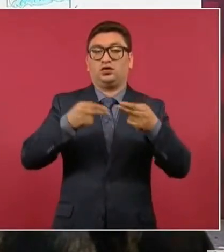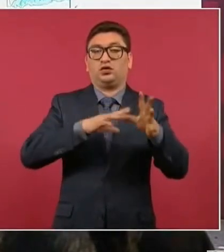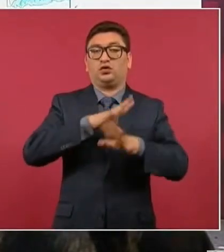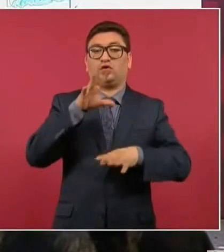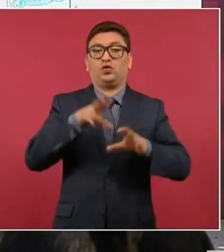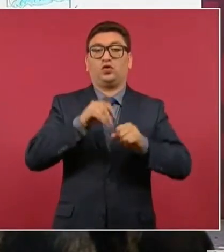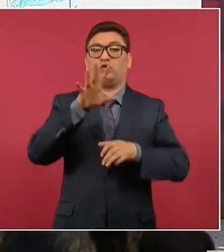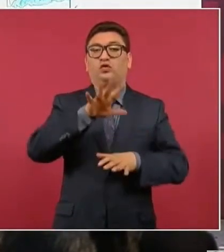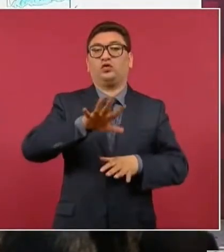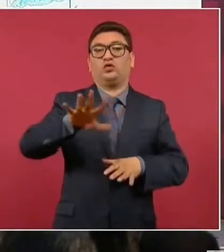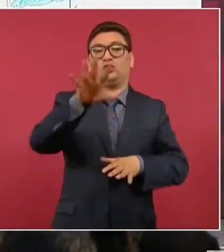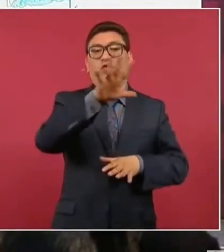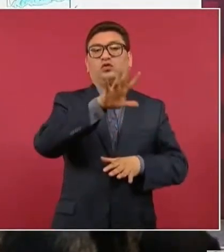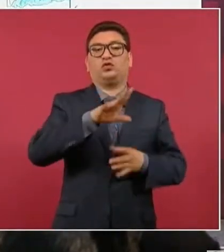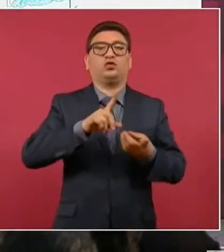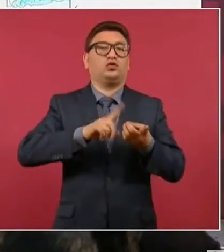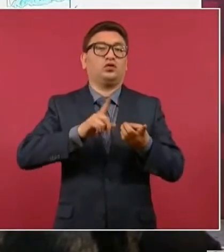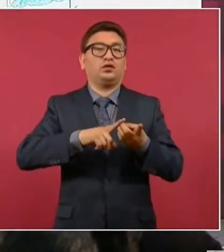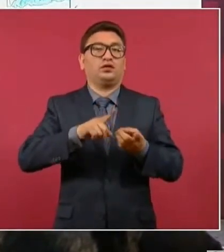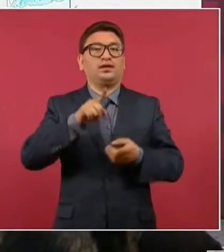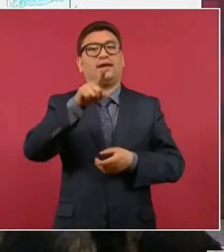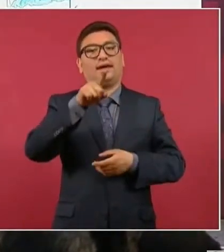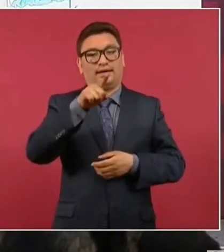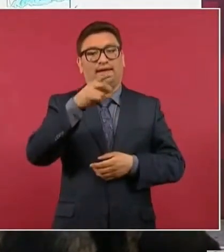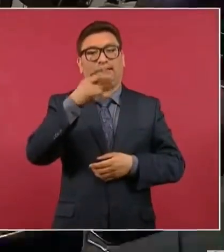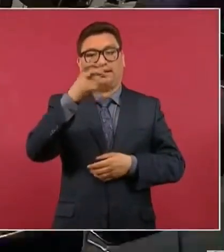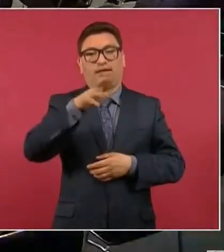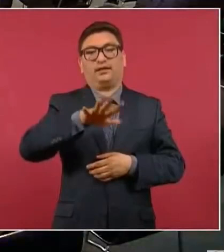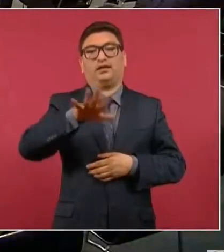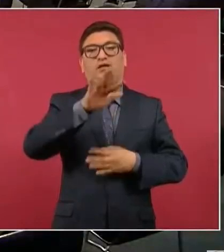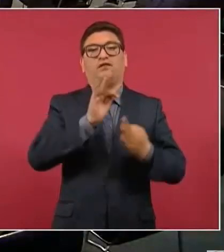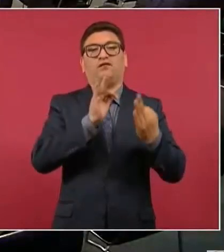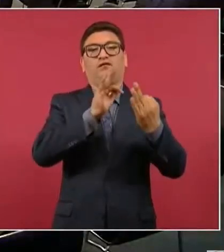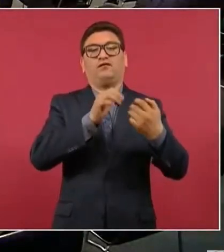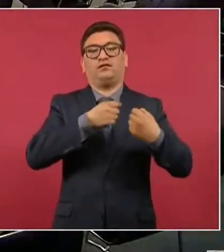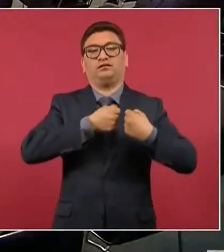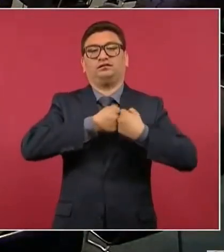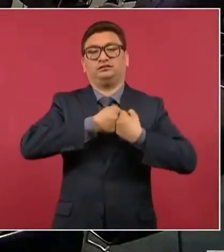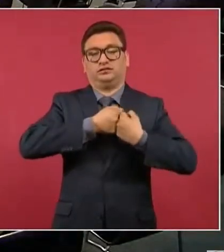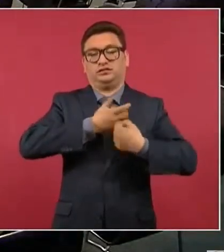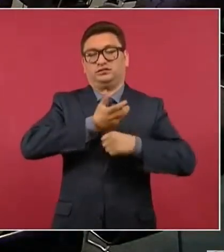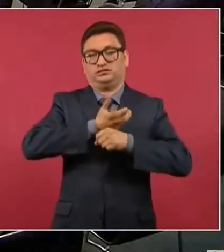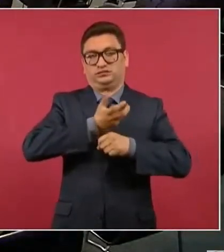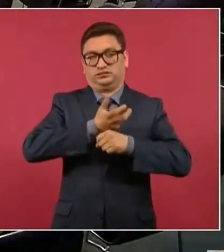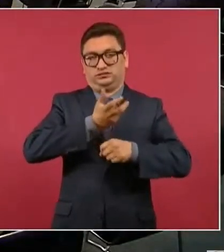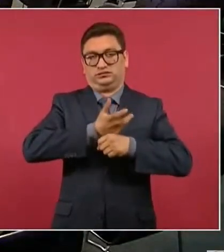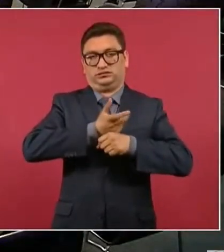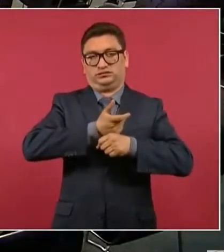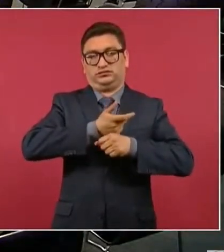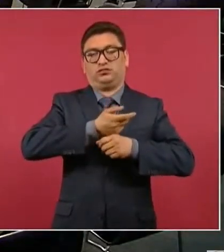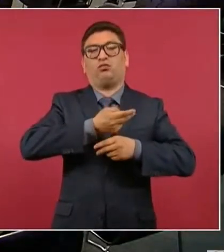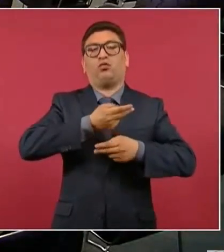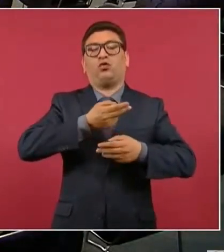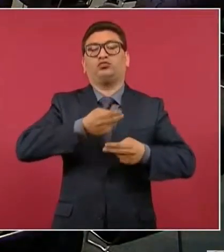se tiene acá con Estados Unidos. Todo el intercambio.